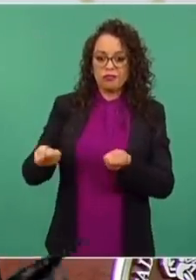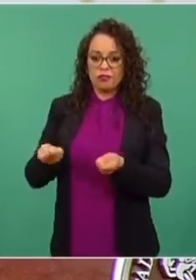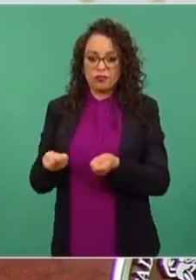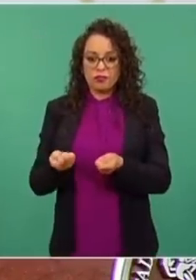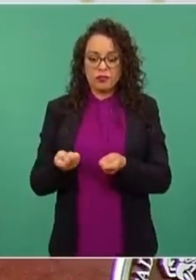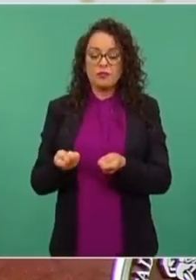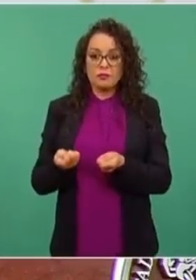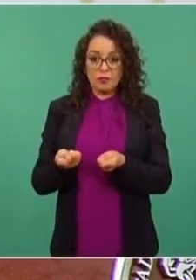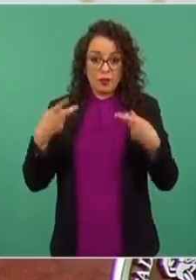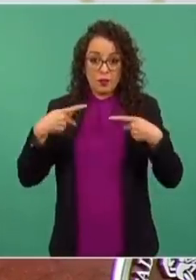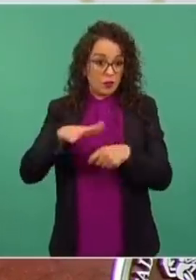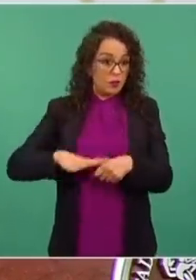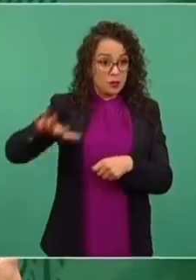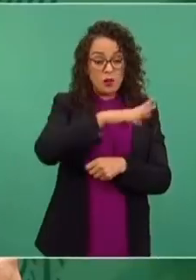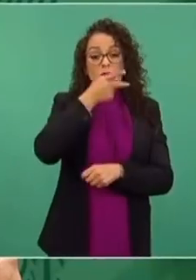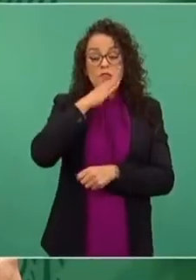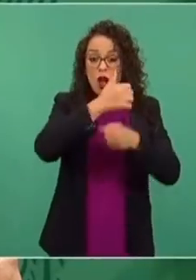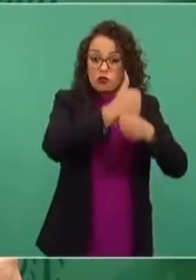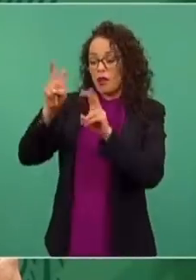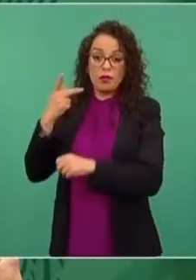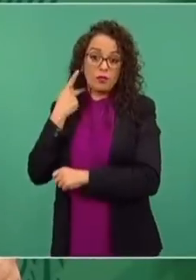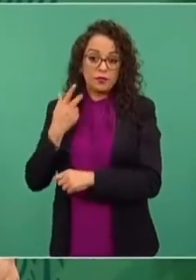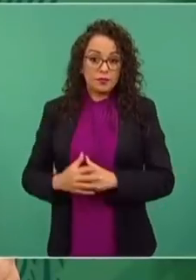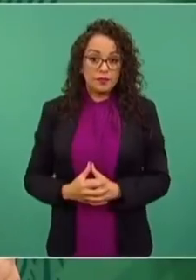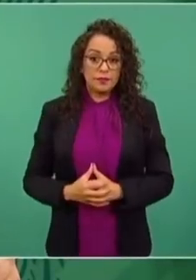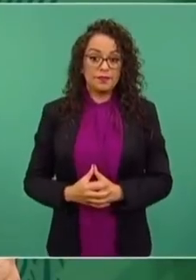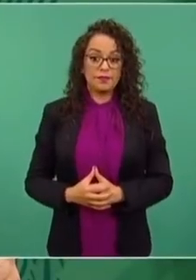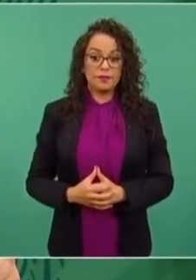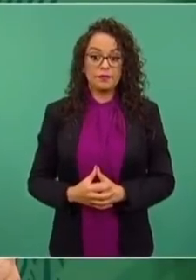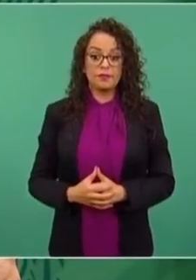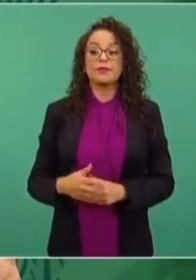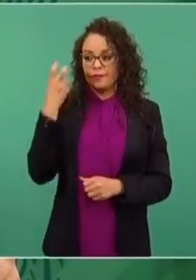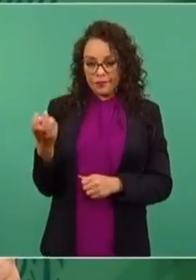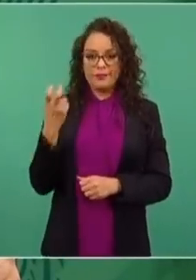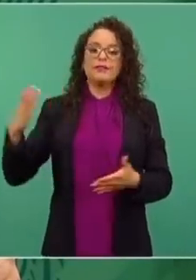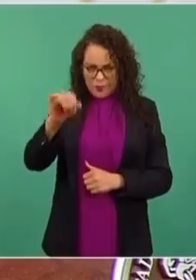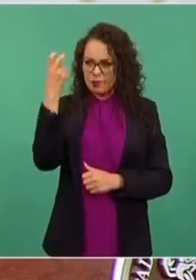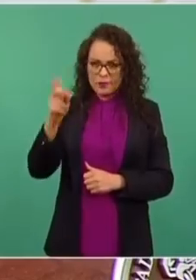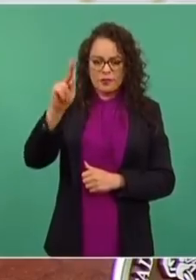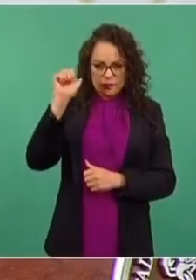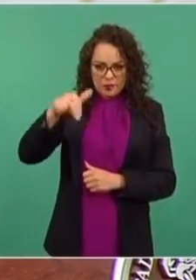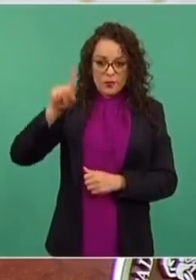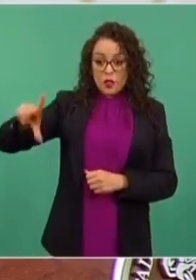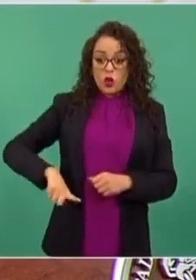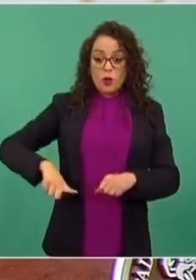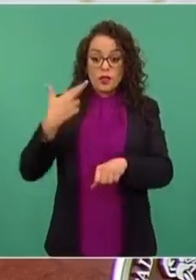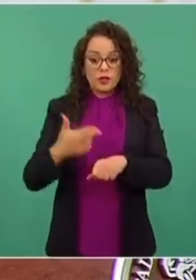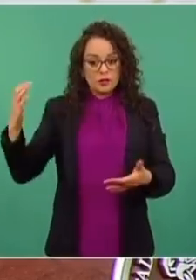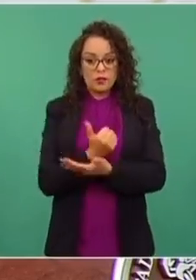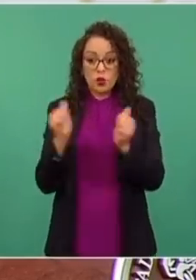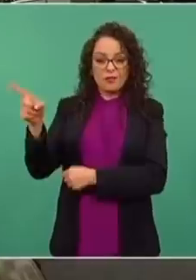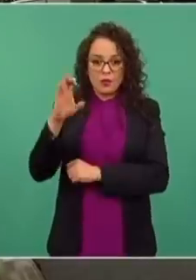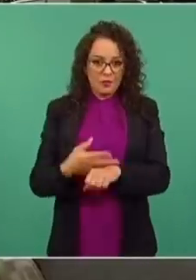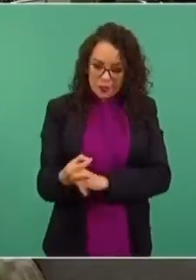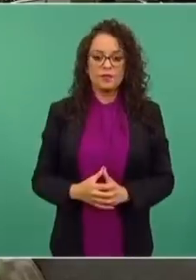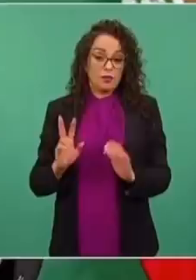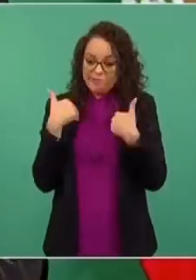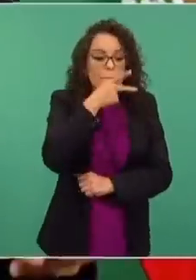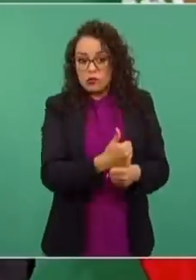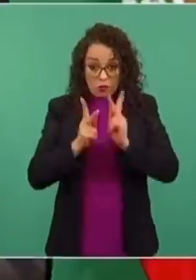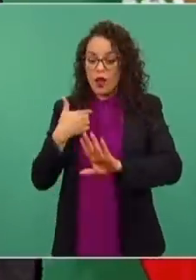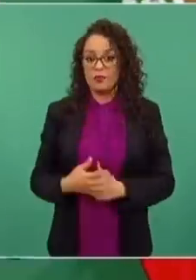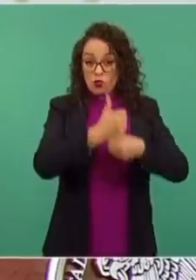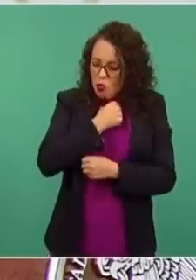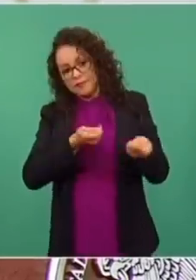Traficaron con el dolor de las madres, de los padres, de los niños. Y así influyeron para que ganara el PAN. La gobernatura, con lo de ABC. Les